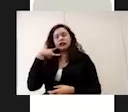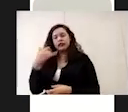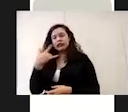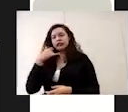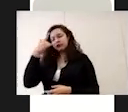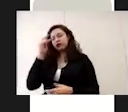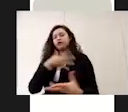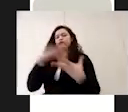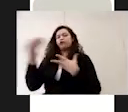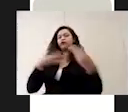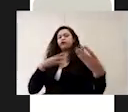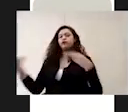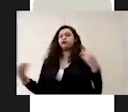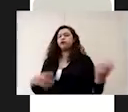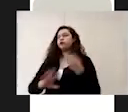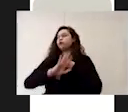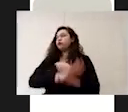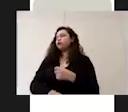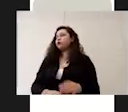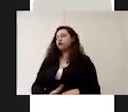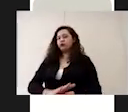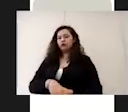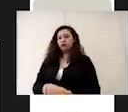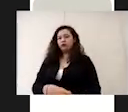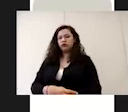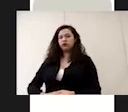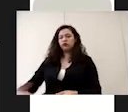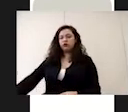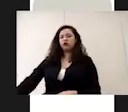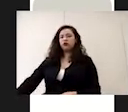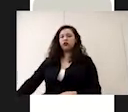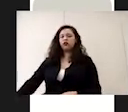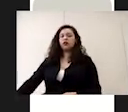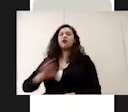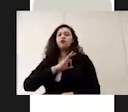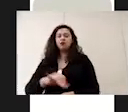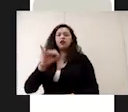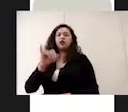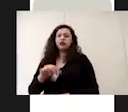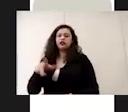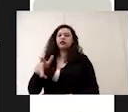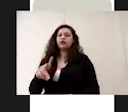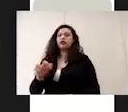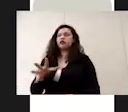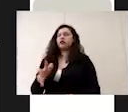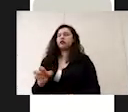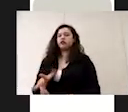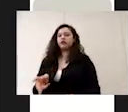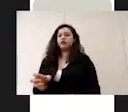el contagio de COVID-19 siempre existe una posibilidad y si empieza a haber